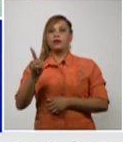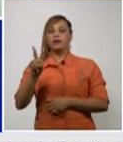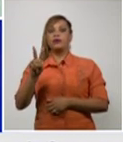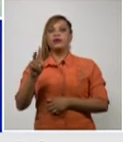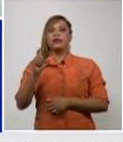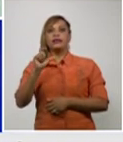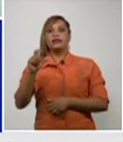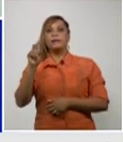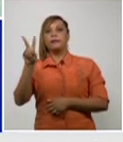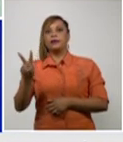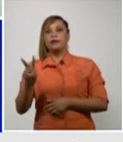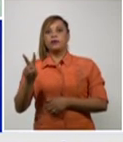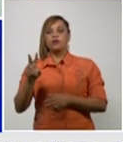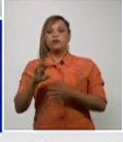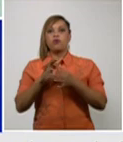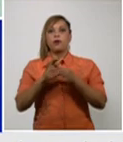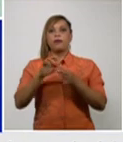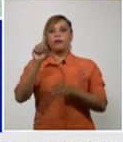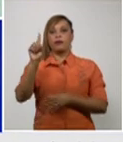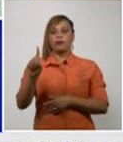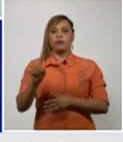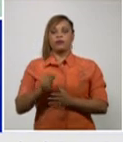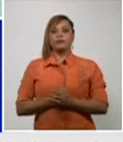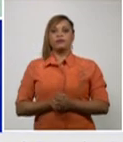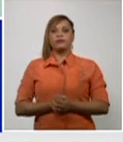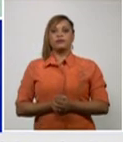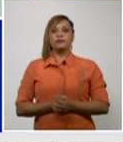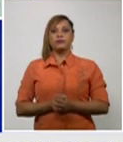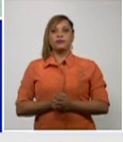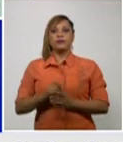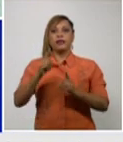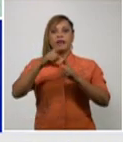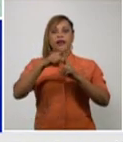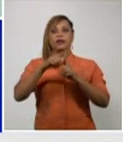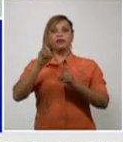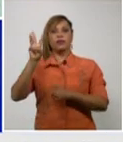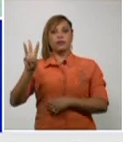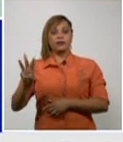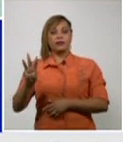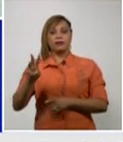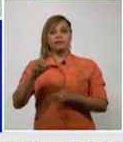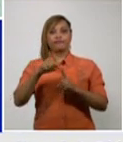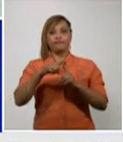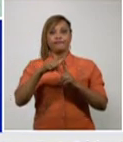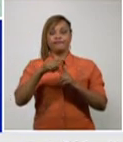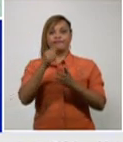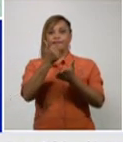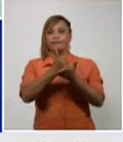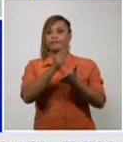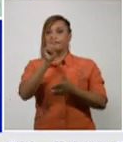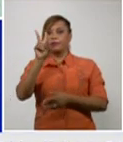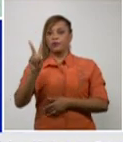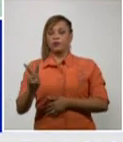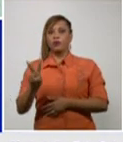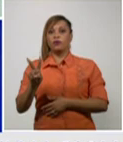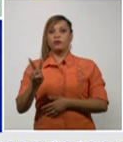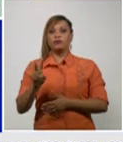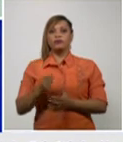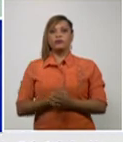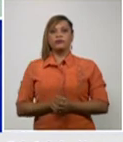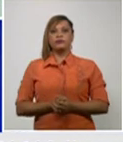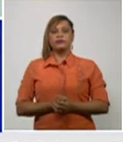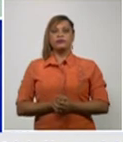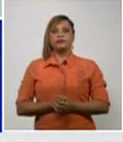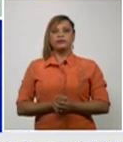con 1 caso autóctono Las Tunas 3 casos autóctonos es una provincia que continúa con un